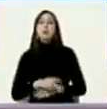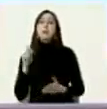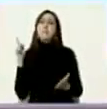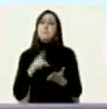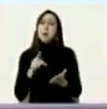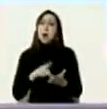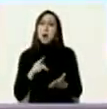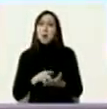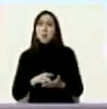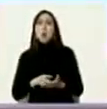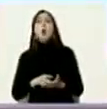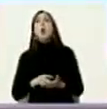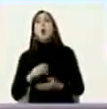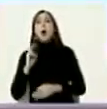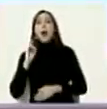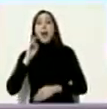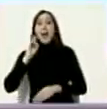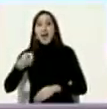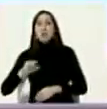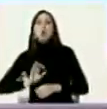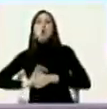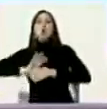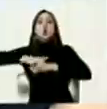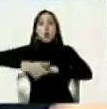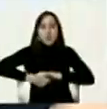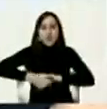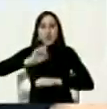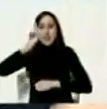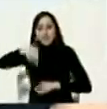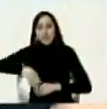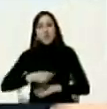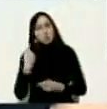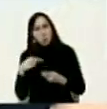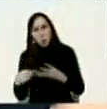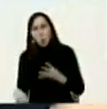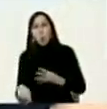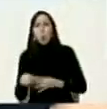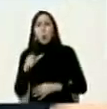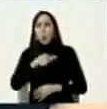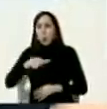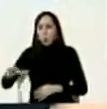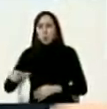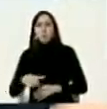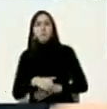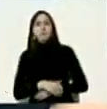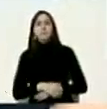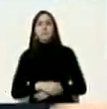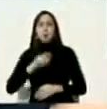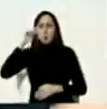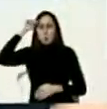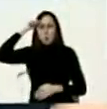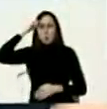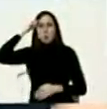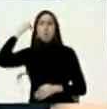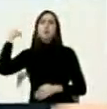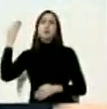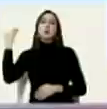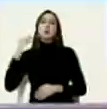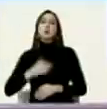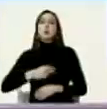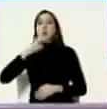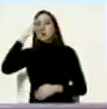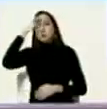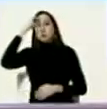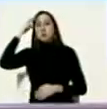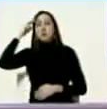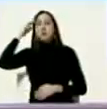doctor Héctor Rodríguez entre otros que recuerdo el canciller Jorge Arriaza allá